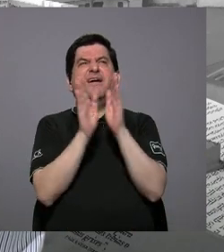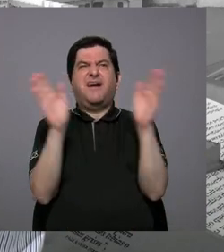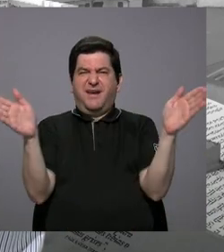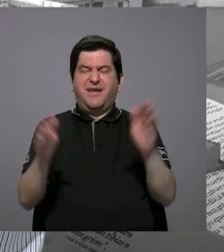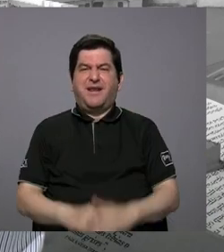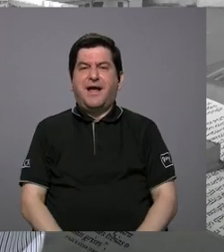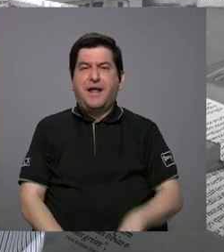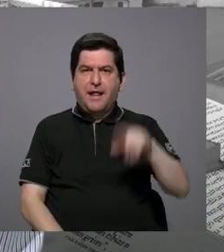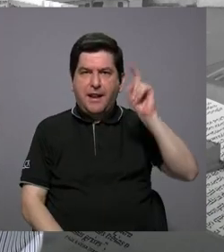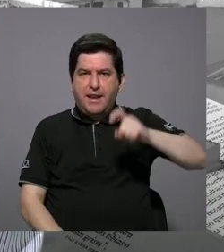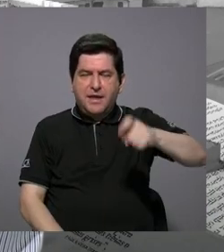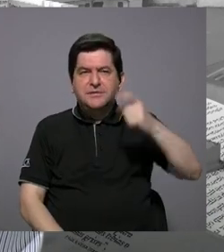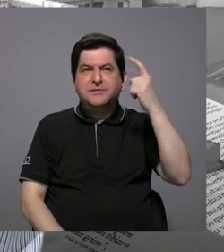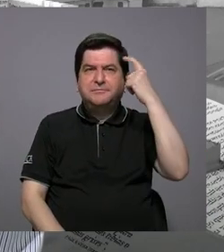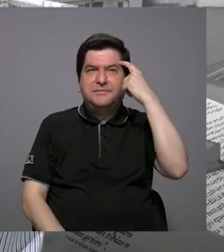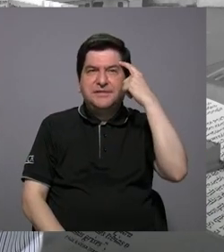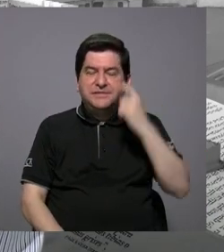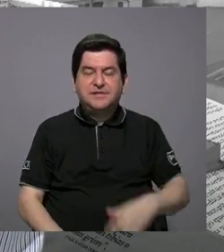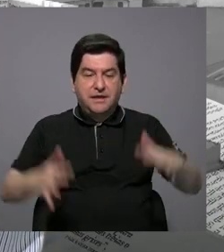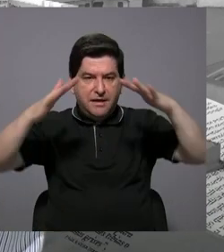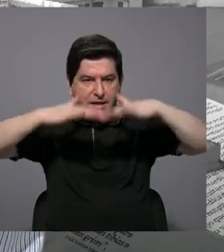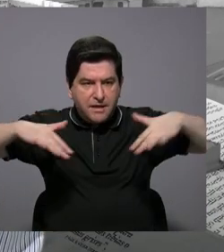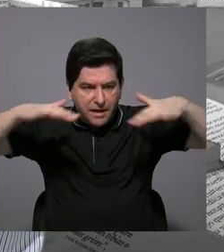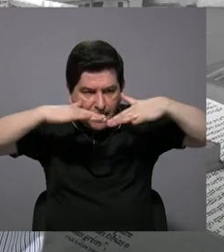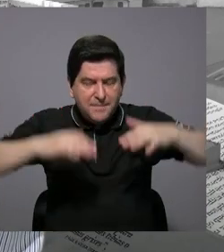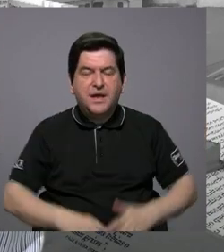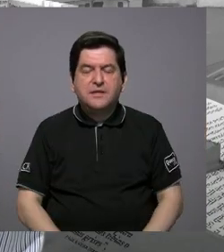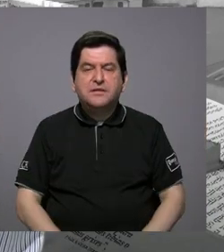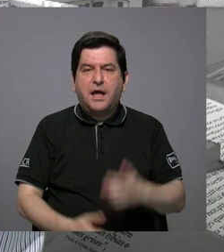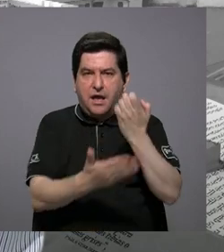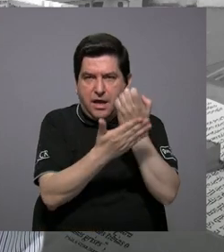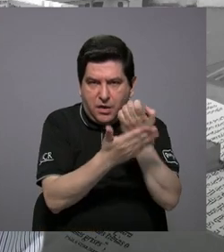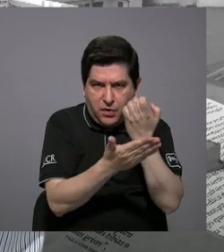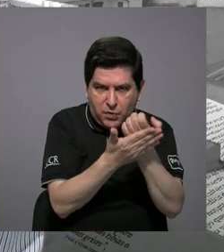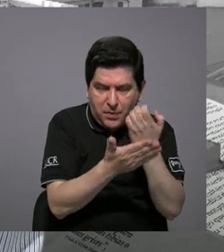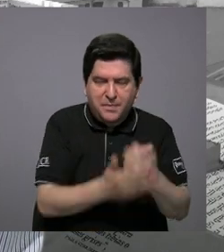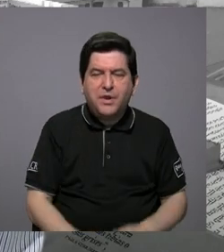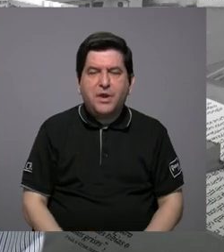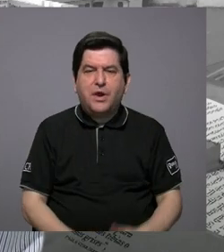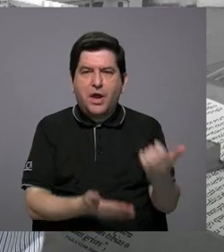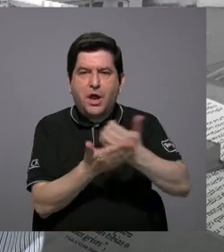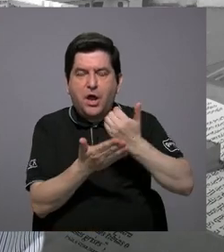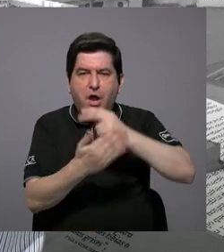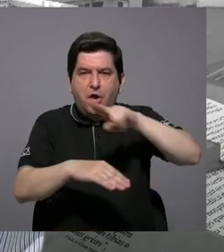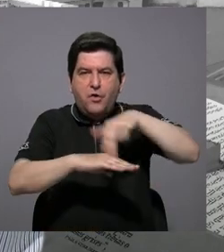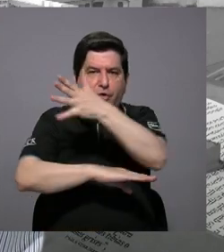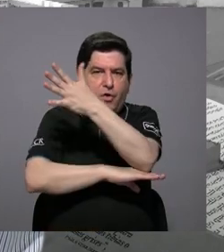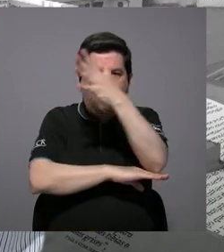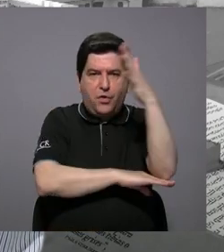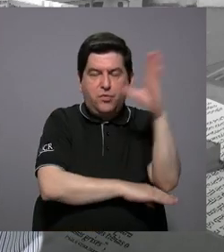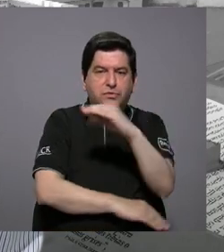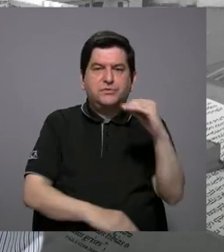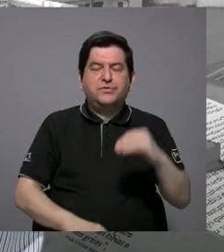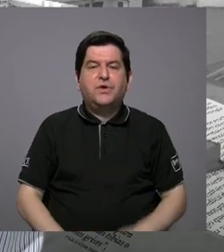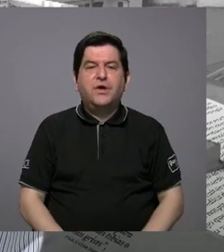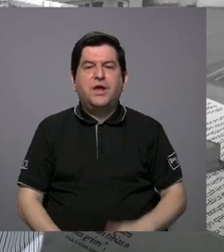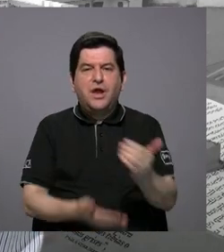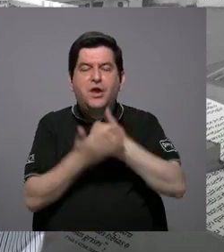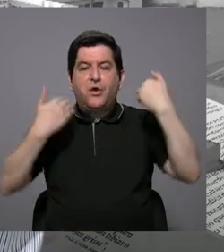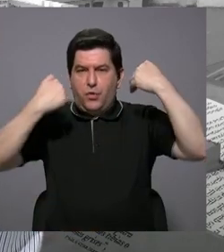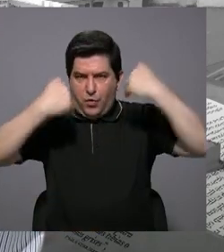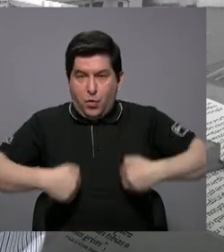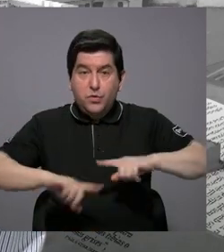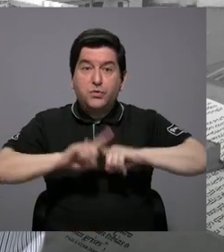tiene que tomar en cuenta el contexto ambiental, el contexto económico, el contexto de recursos naturales y de recursos humanos,